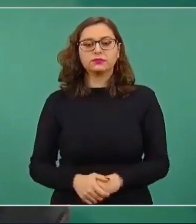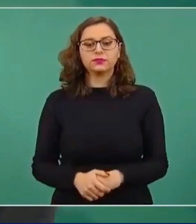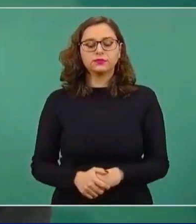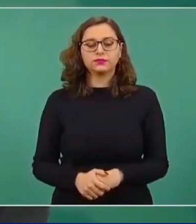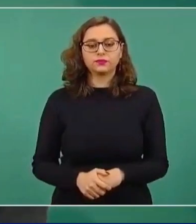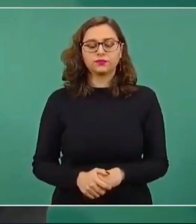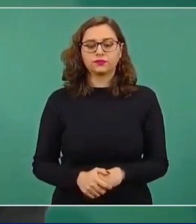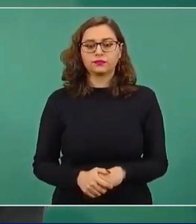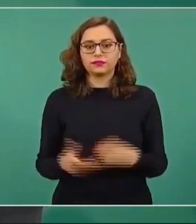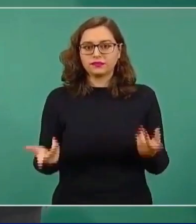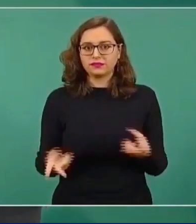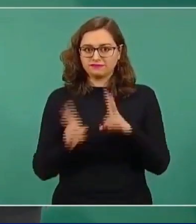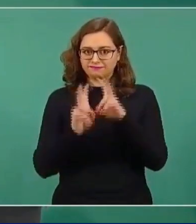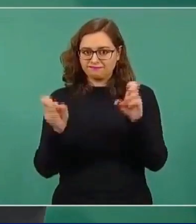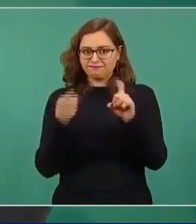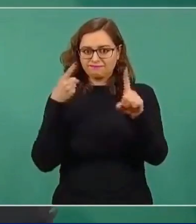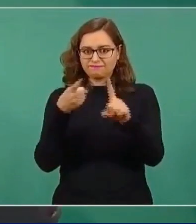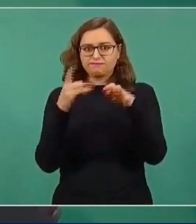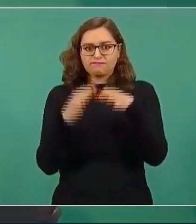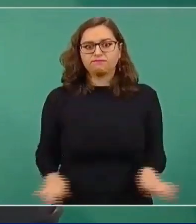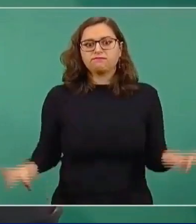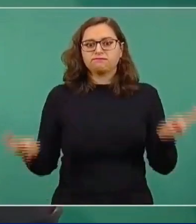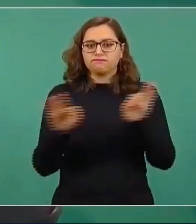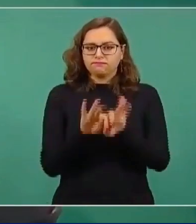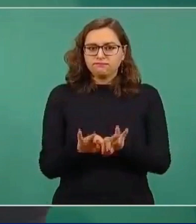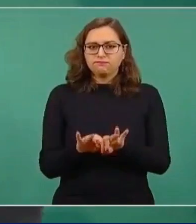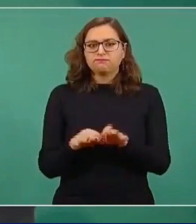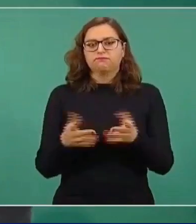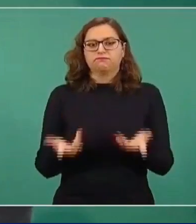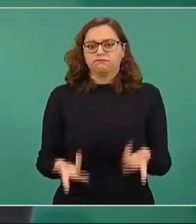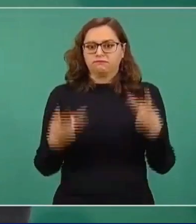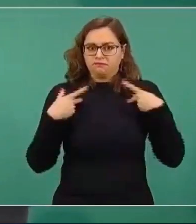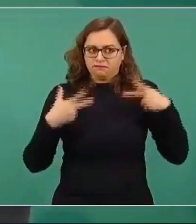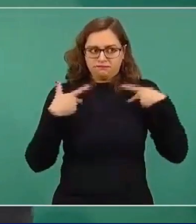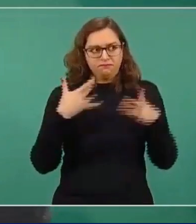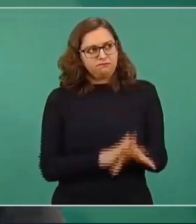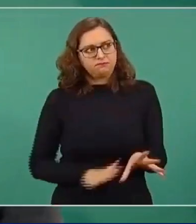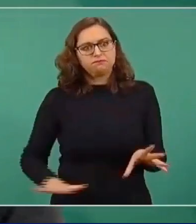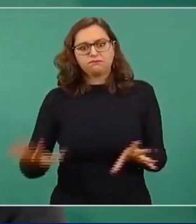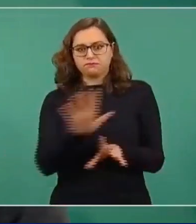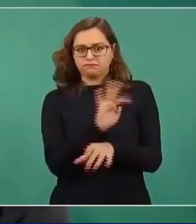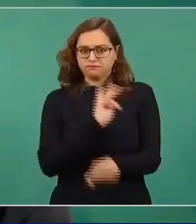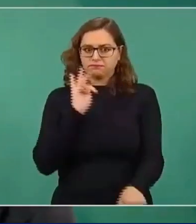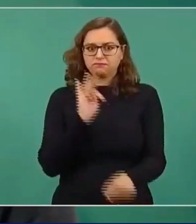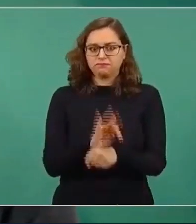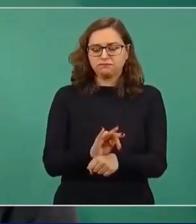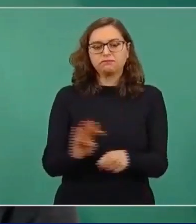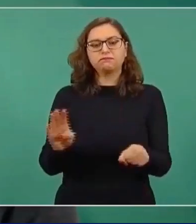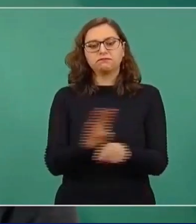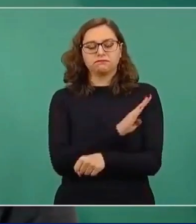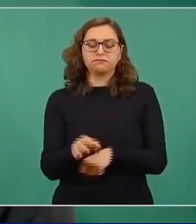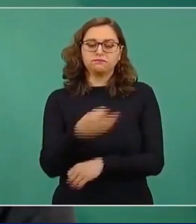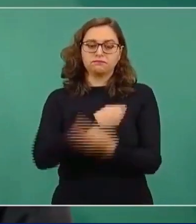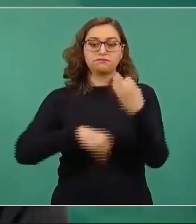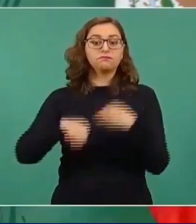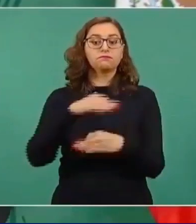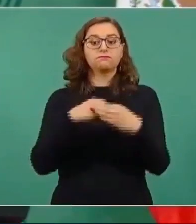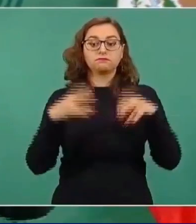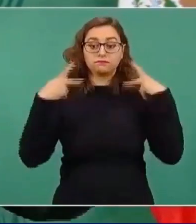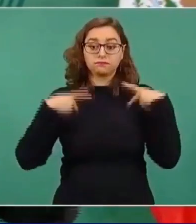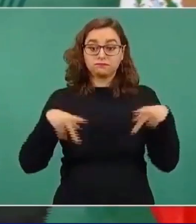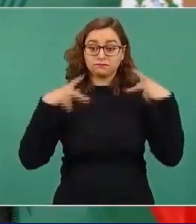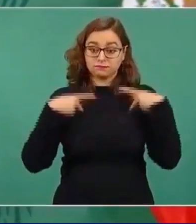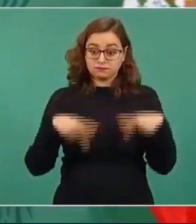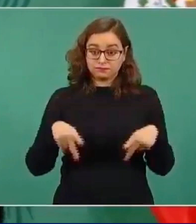Importantes, populares, en bien de la nación. No